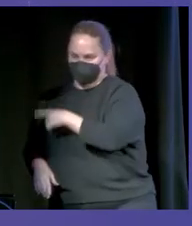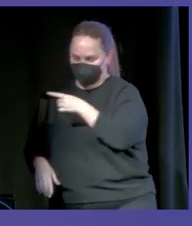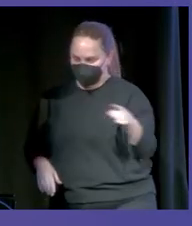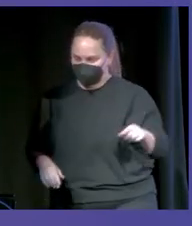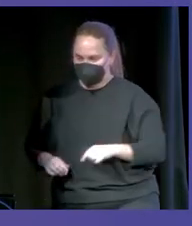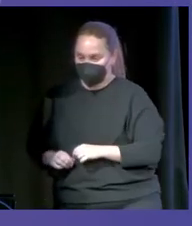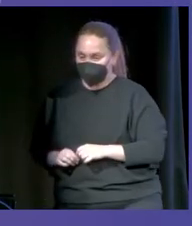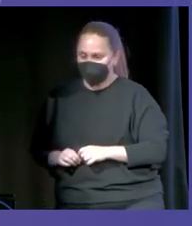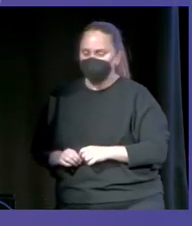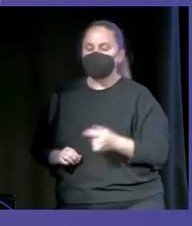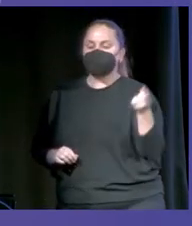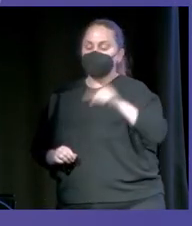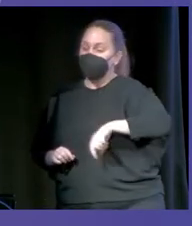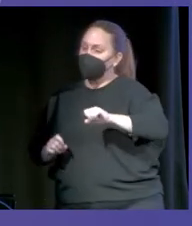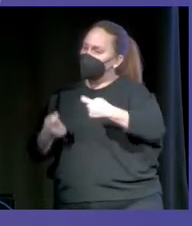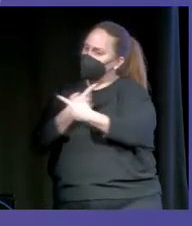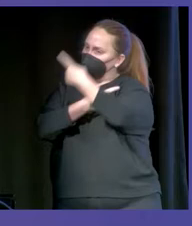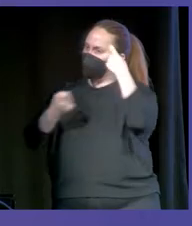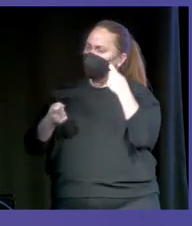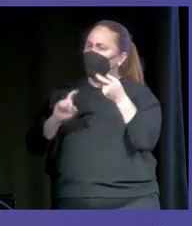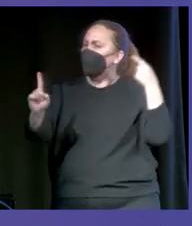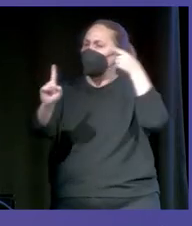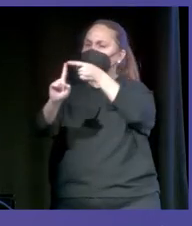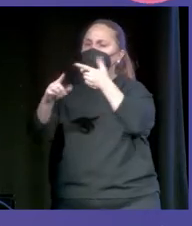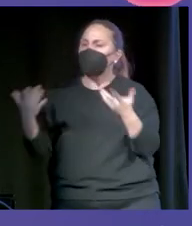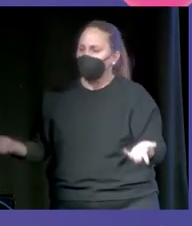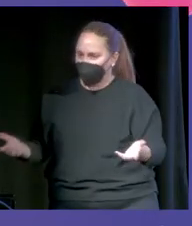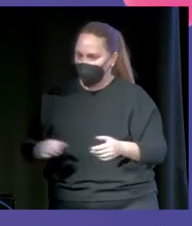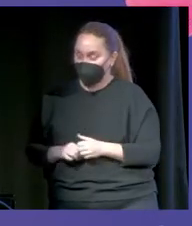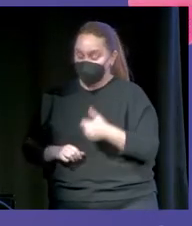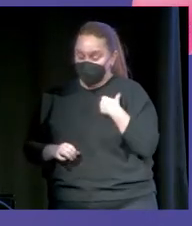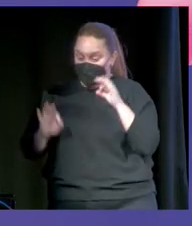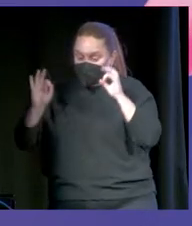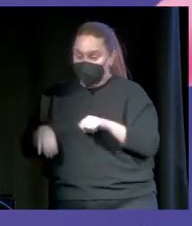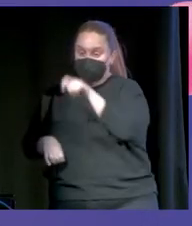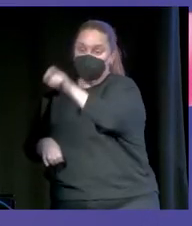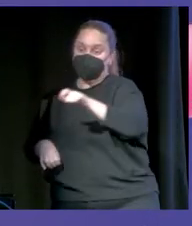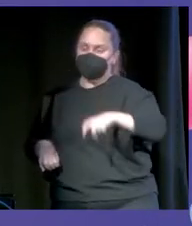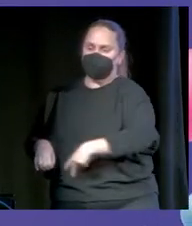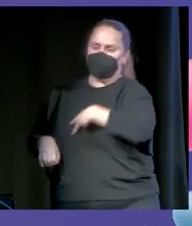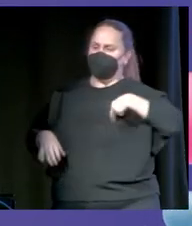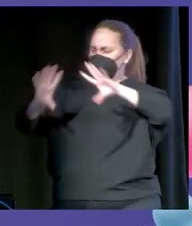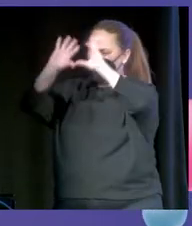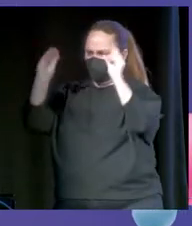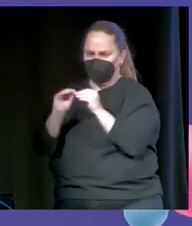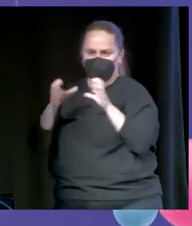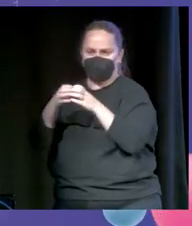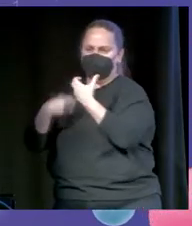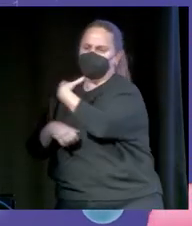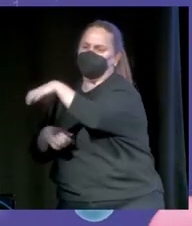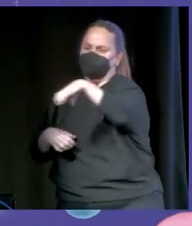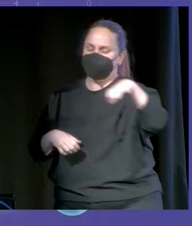¿Y a quién os vais a dirigir? Pues yo divido de forma muy burda la población general en tres grandes grupos. Los divido en los